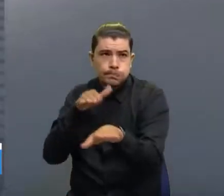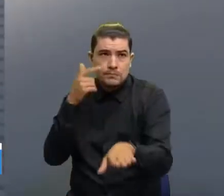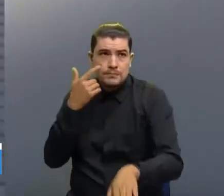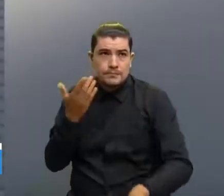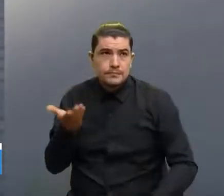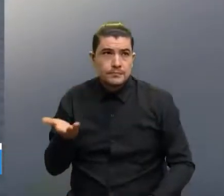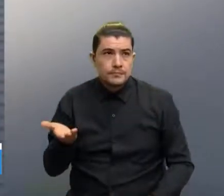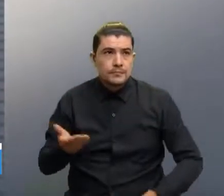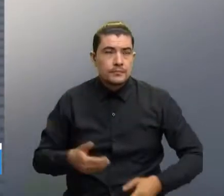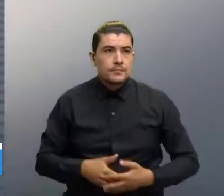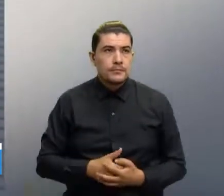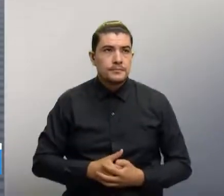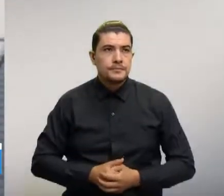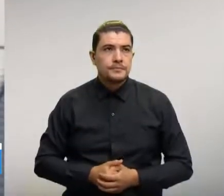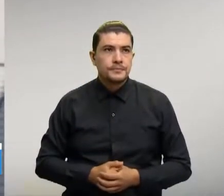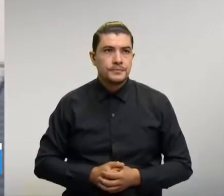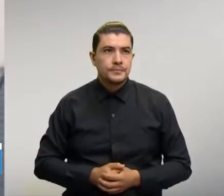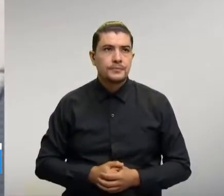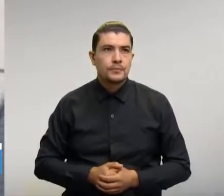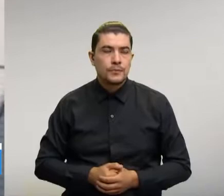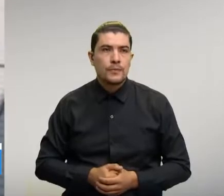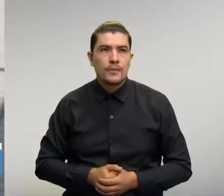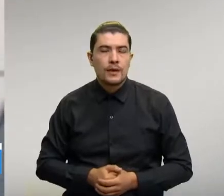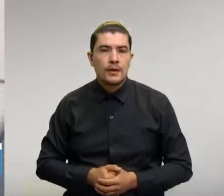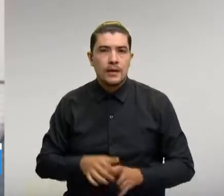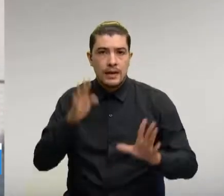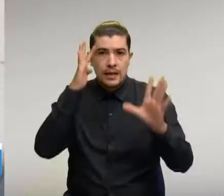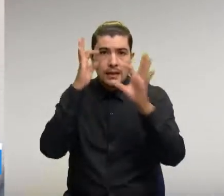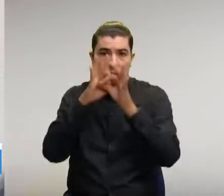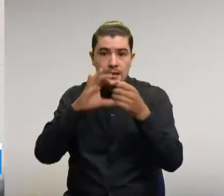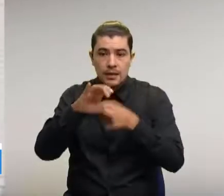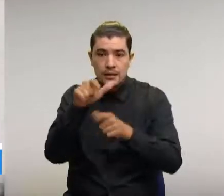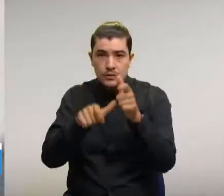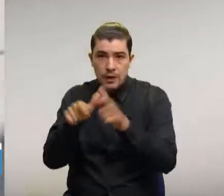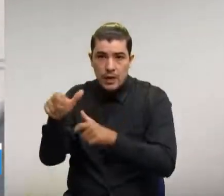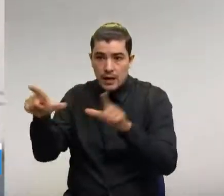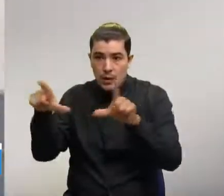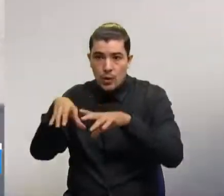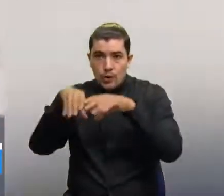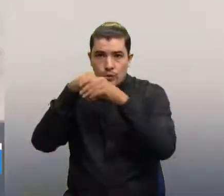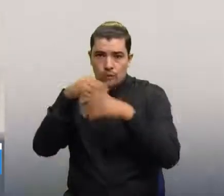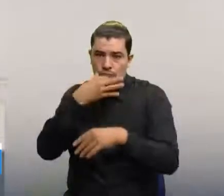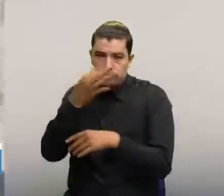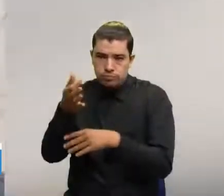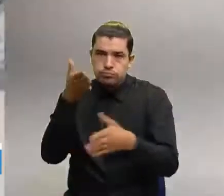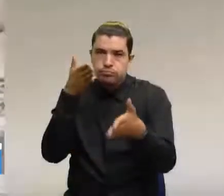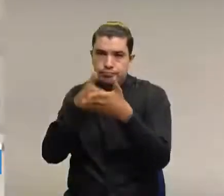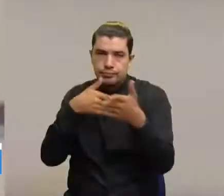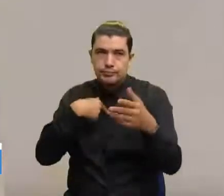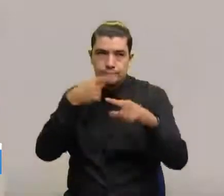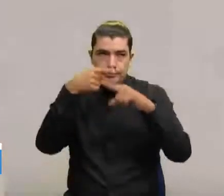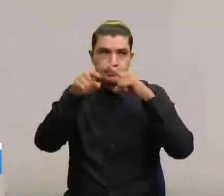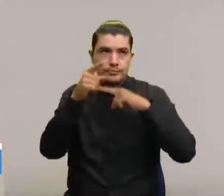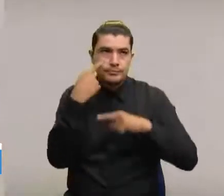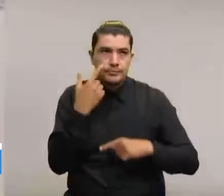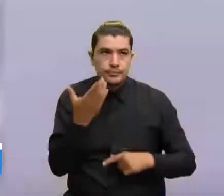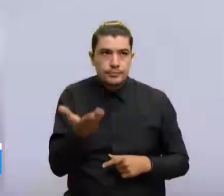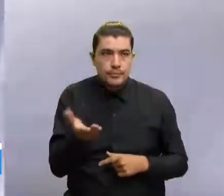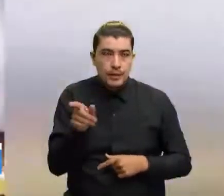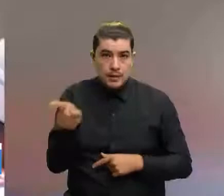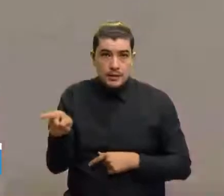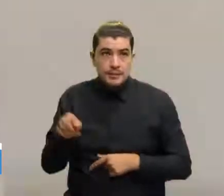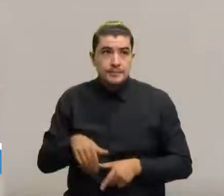para Lente Ciudadano de Canal Tronco. Este es el tráfico de la calle 12 con avenida séptima y octava.